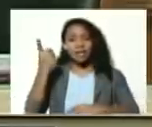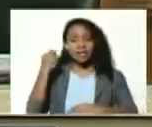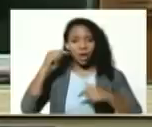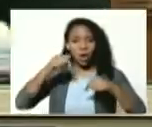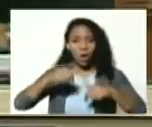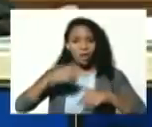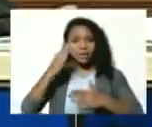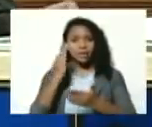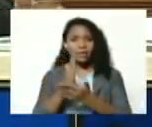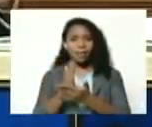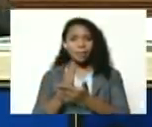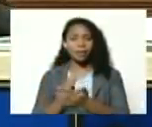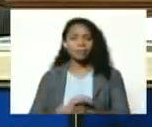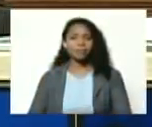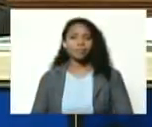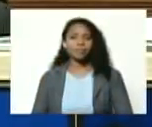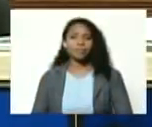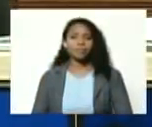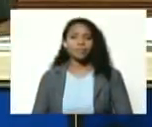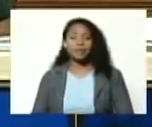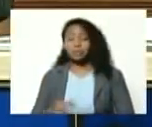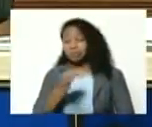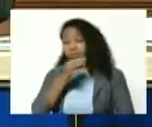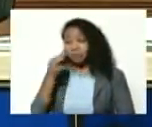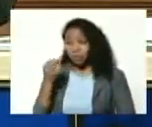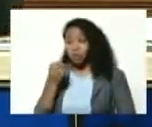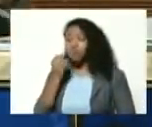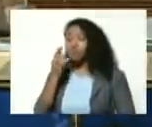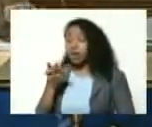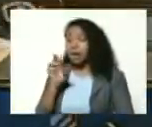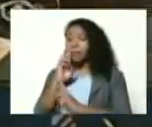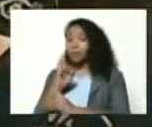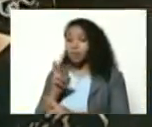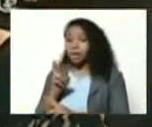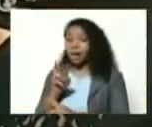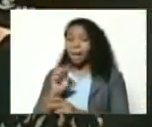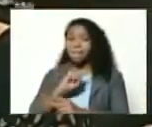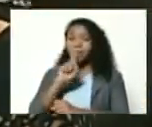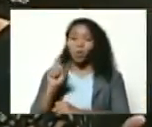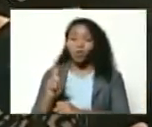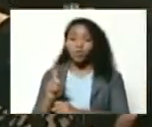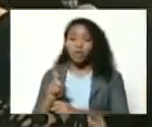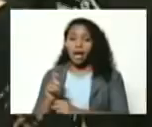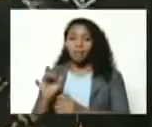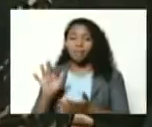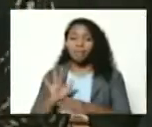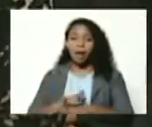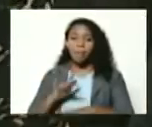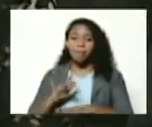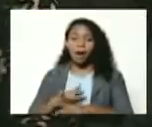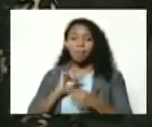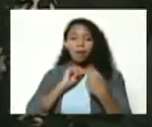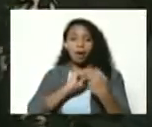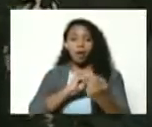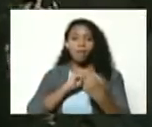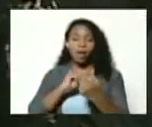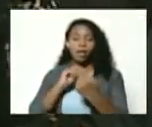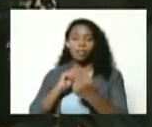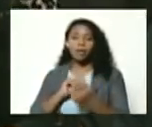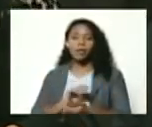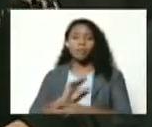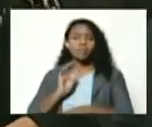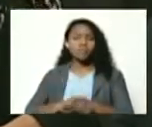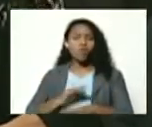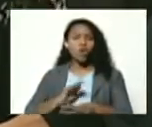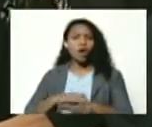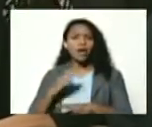siempre correcto buena respuesta pero la pregunta sigue latente para el debate ¿por